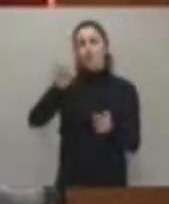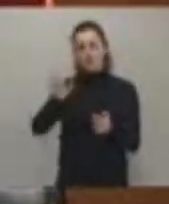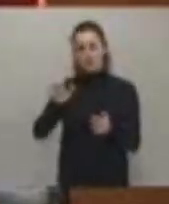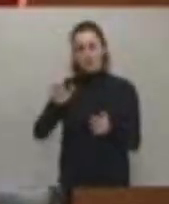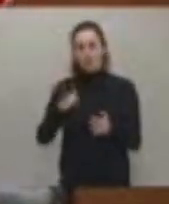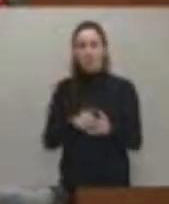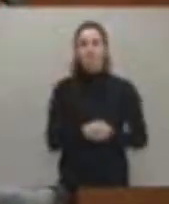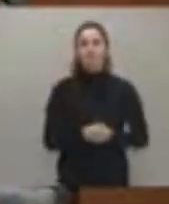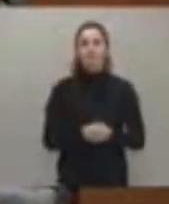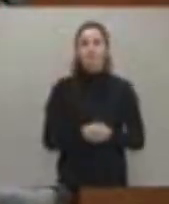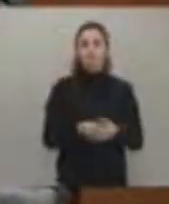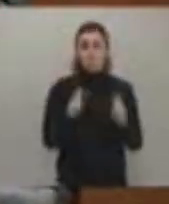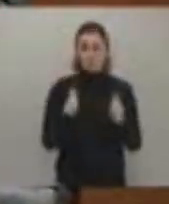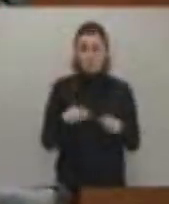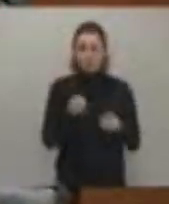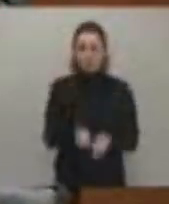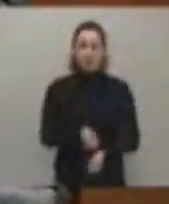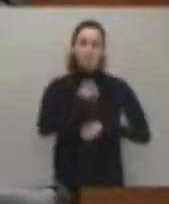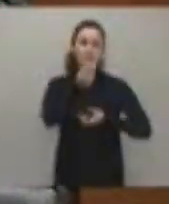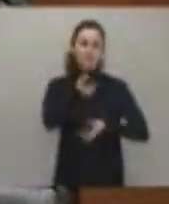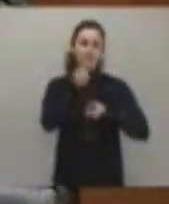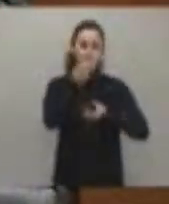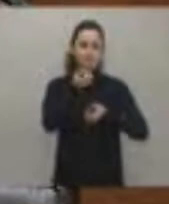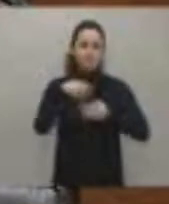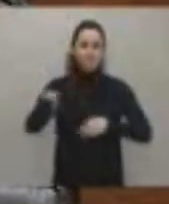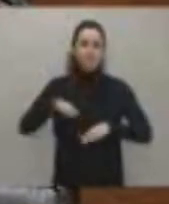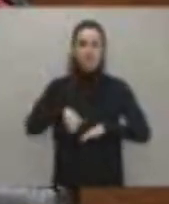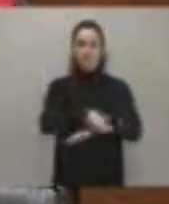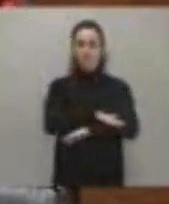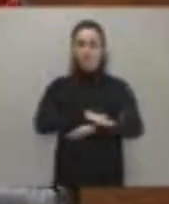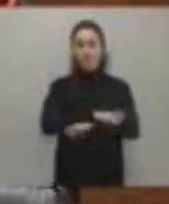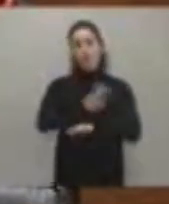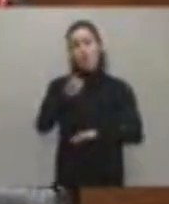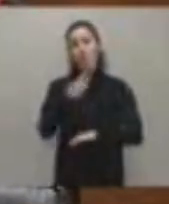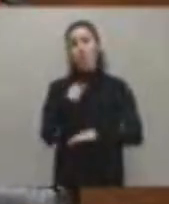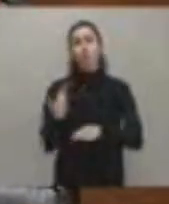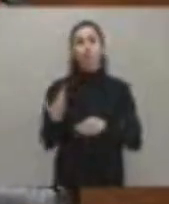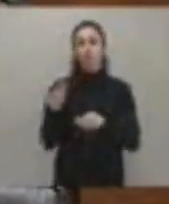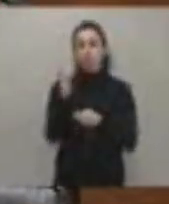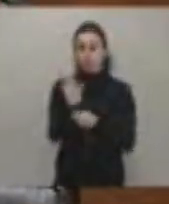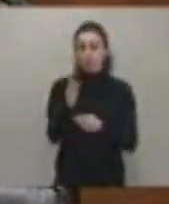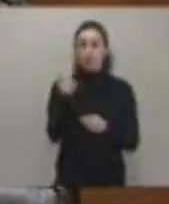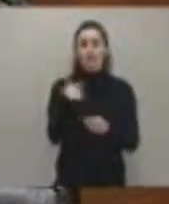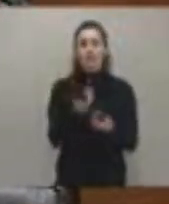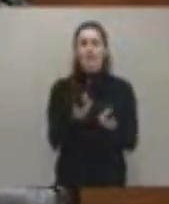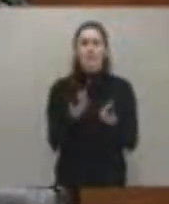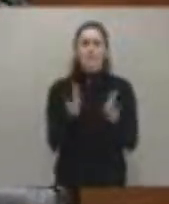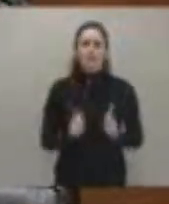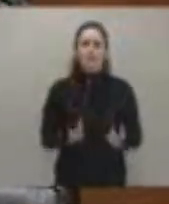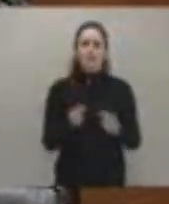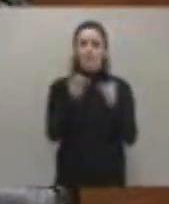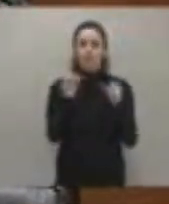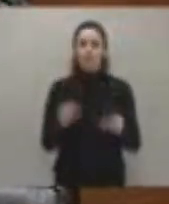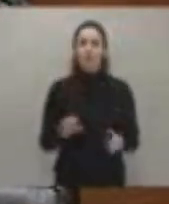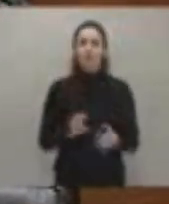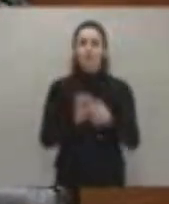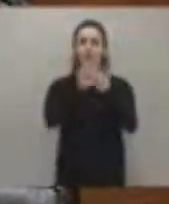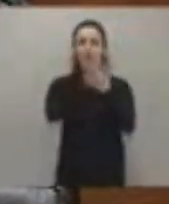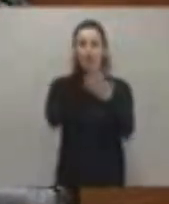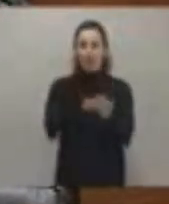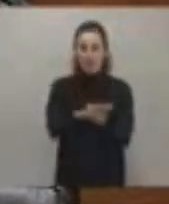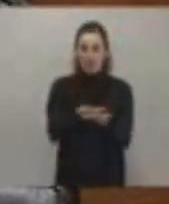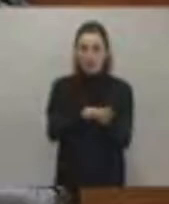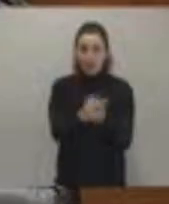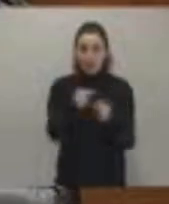En aquel discurso de investidura, al que otros portavoces han hecho igualmente referencia, usted